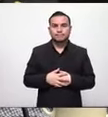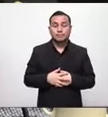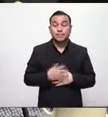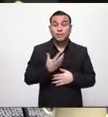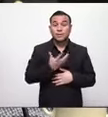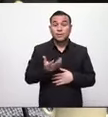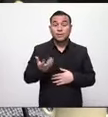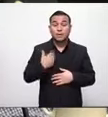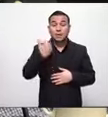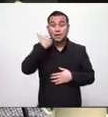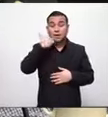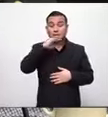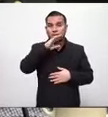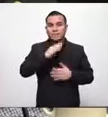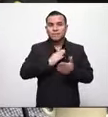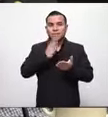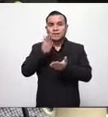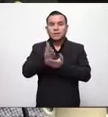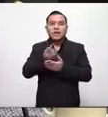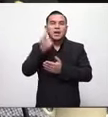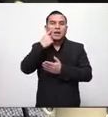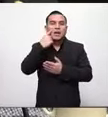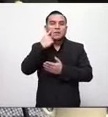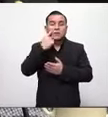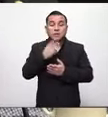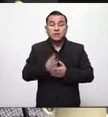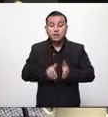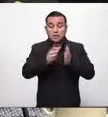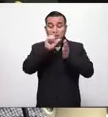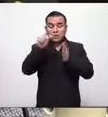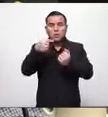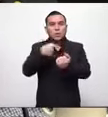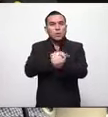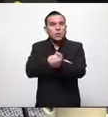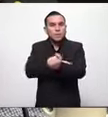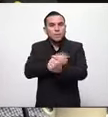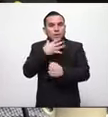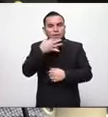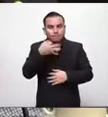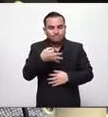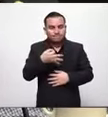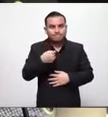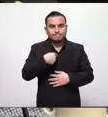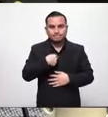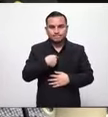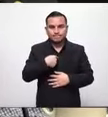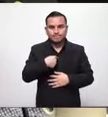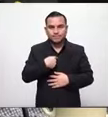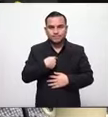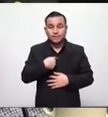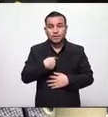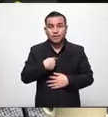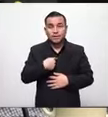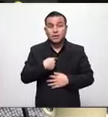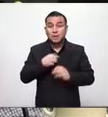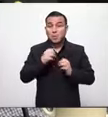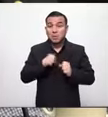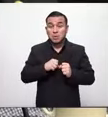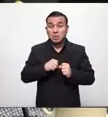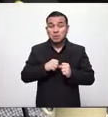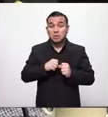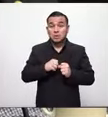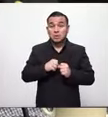pacientes que lleguen a las instalaciones realmente yo no puedo apelar a las buenas